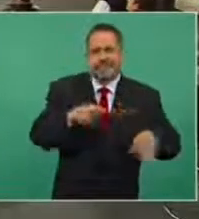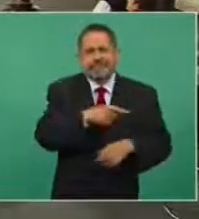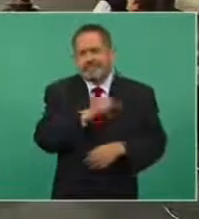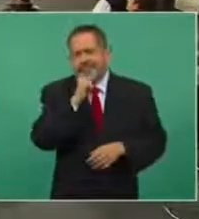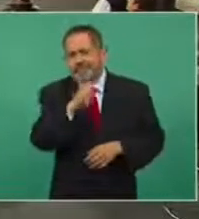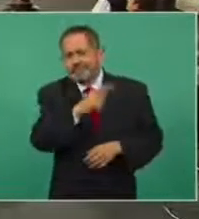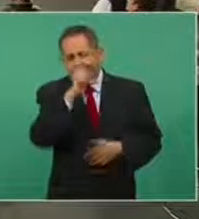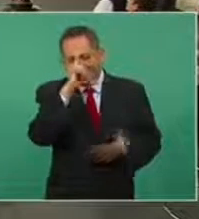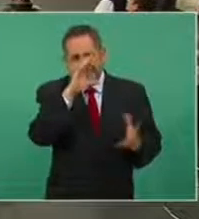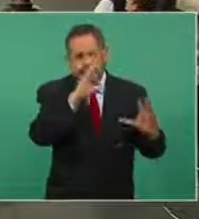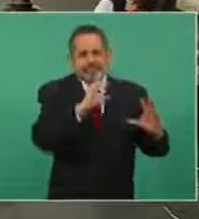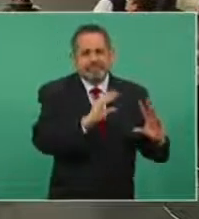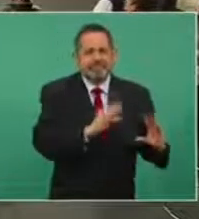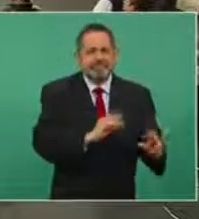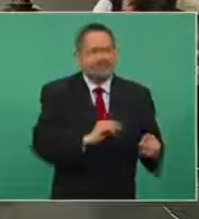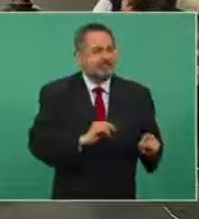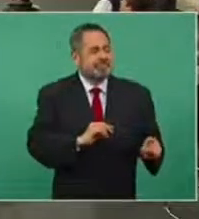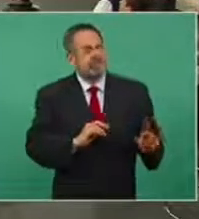talento.